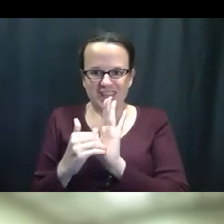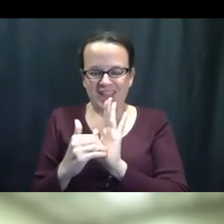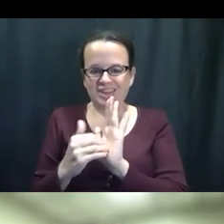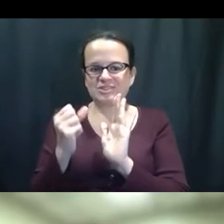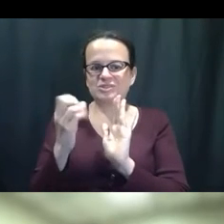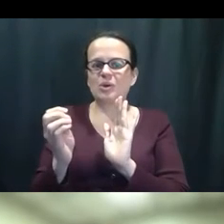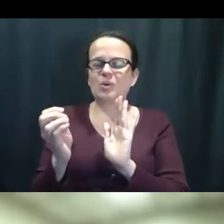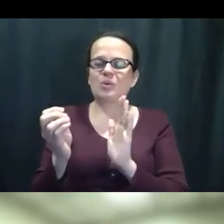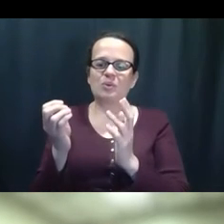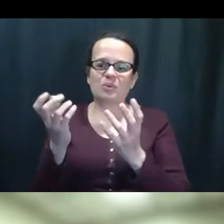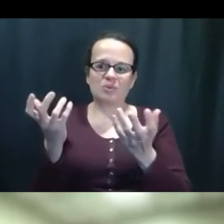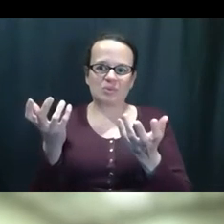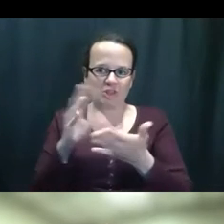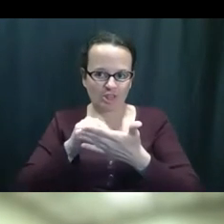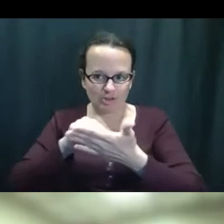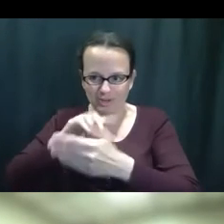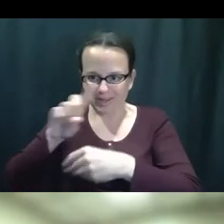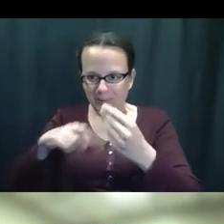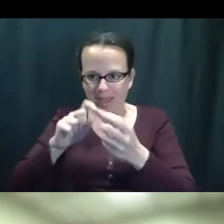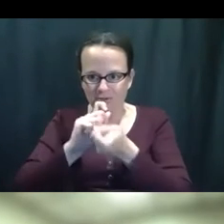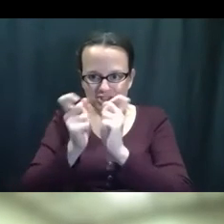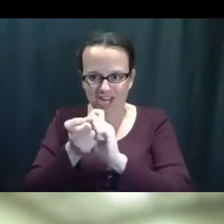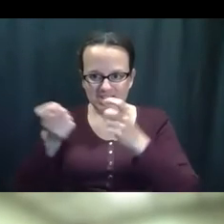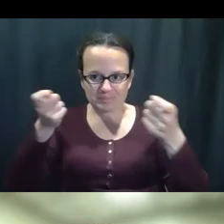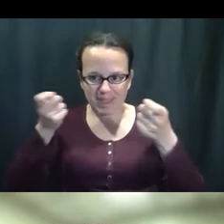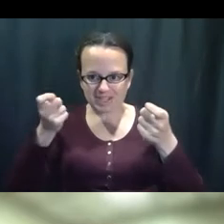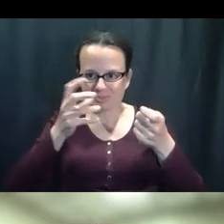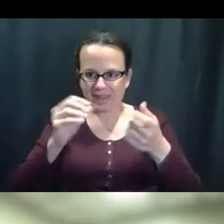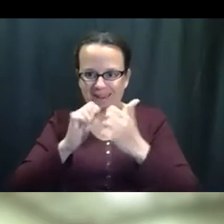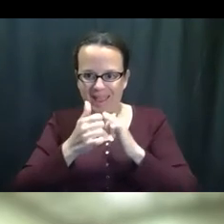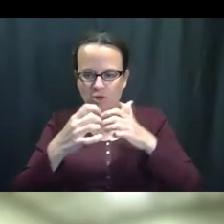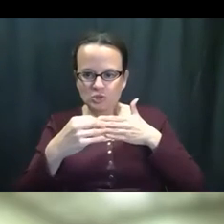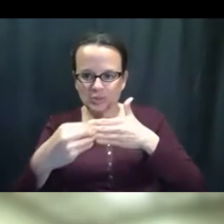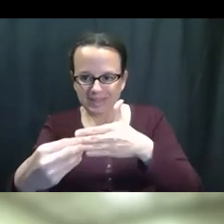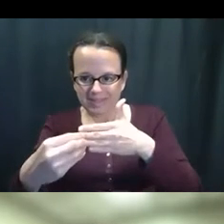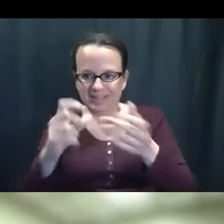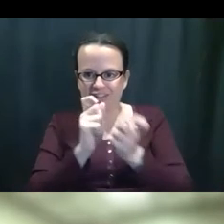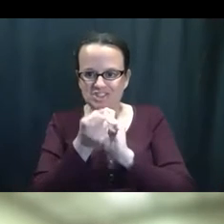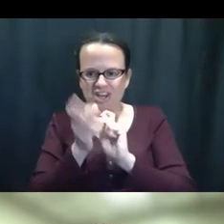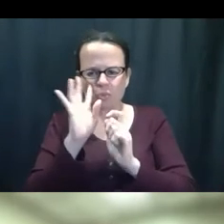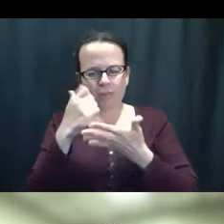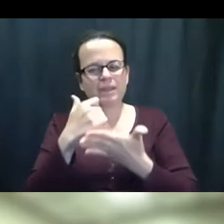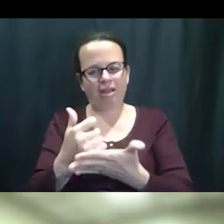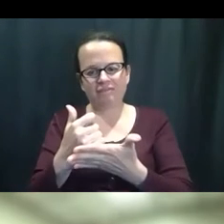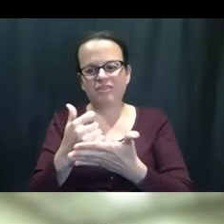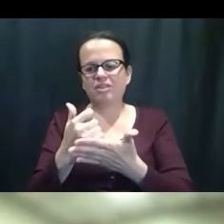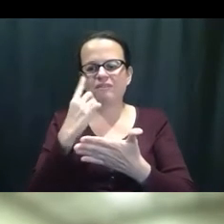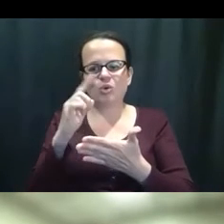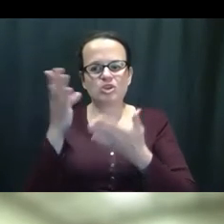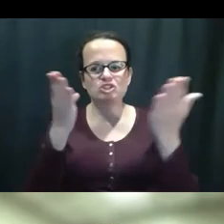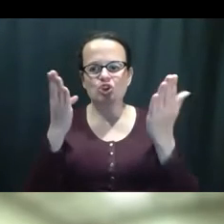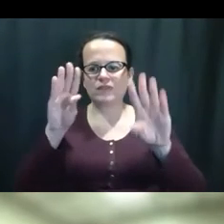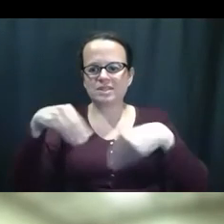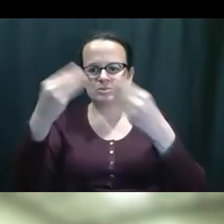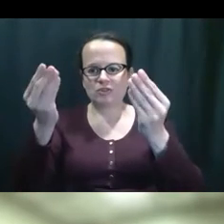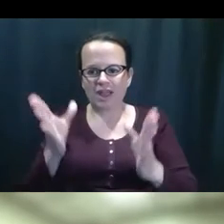a cambiar de nuevo. Así que aprender cómo, cómo, eh, tener, administrar el cambio